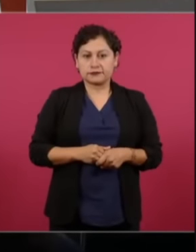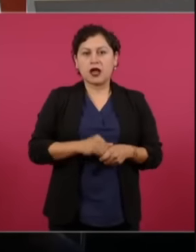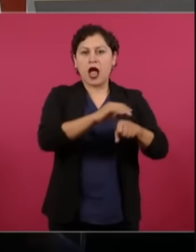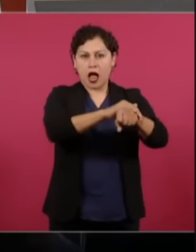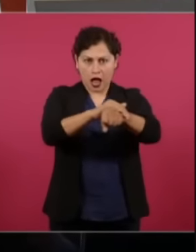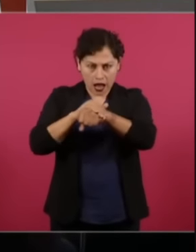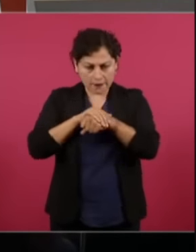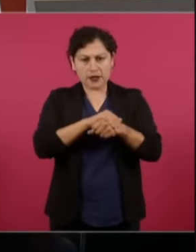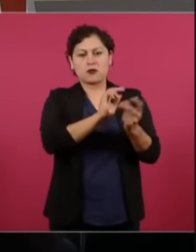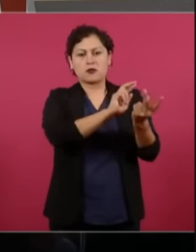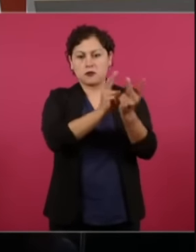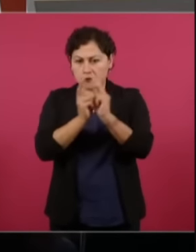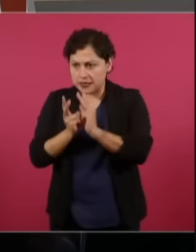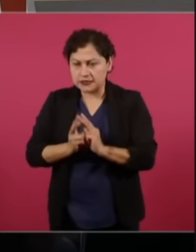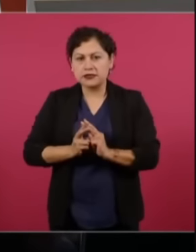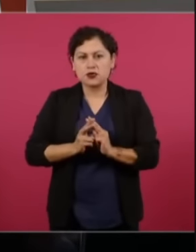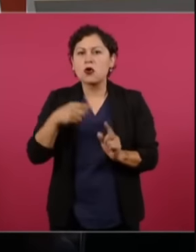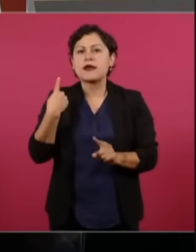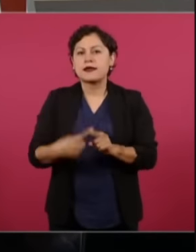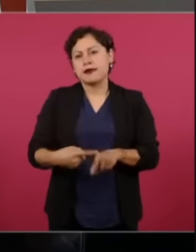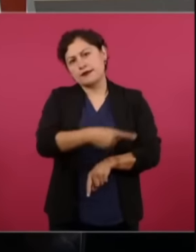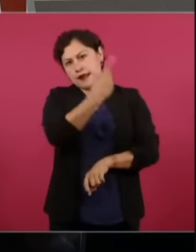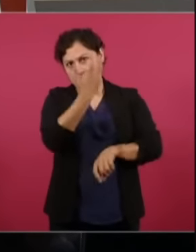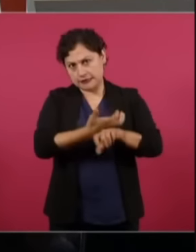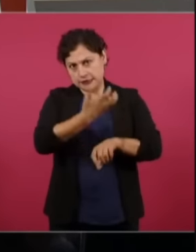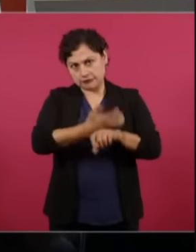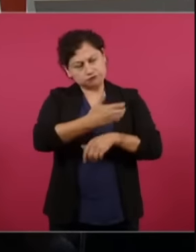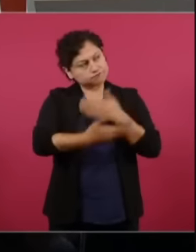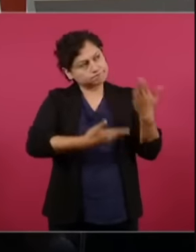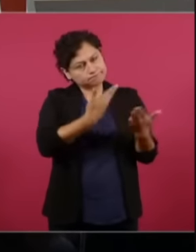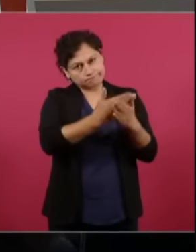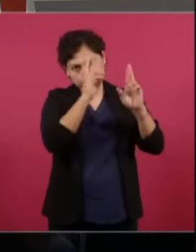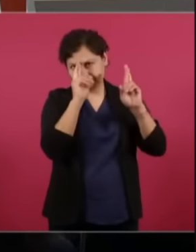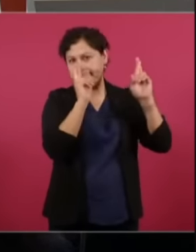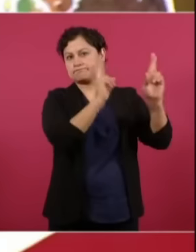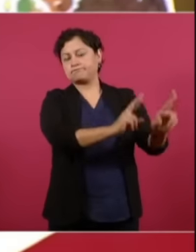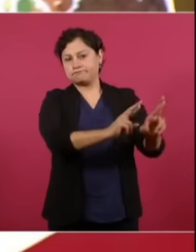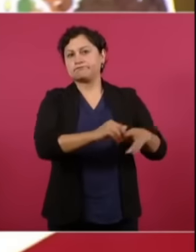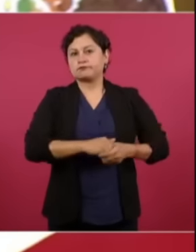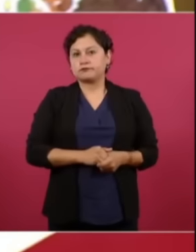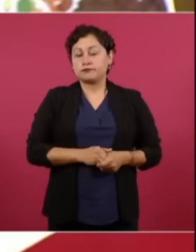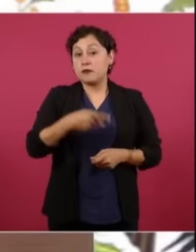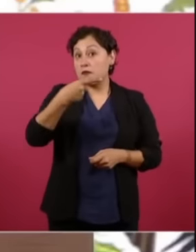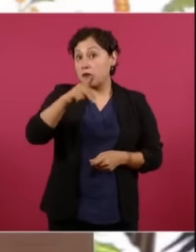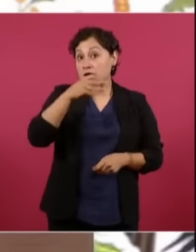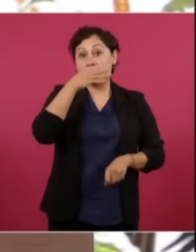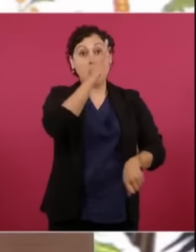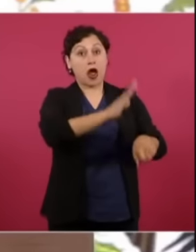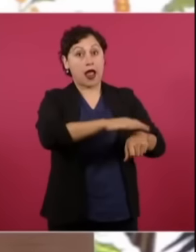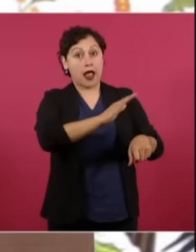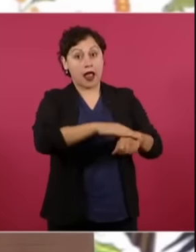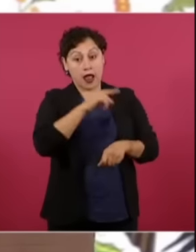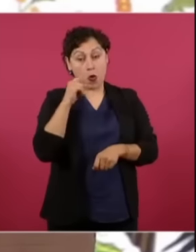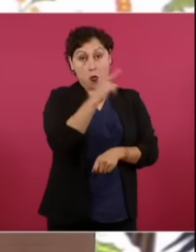de Estados Unidos lo digo con todo respeto y que no olviden que la democracia